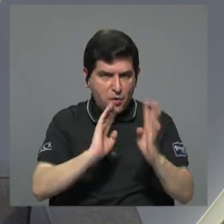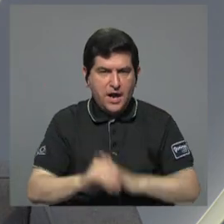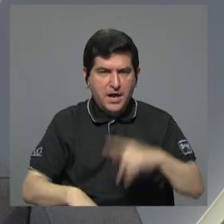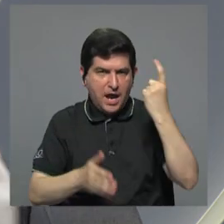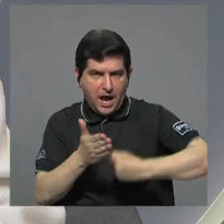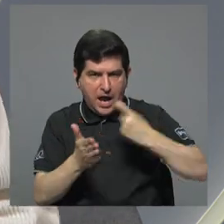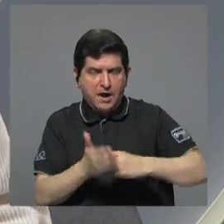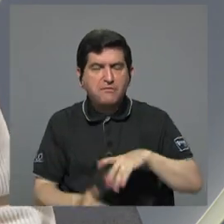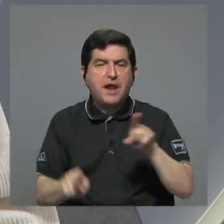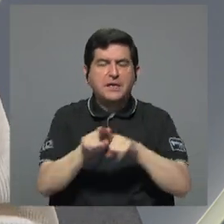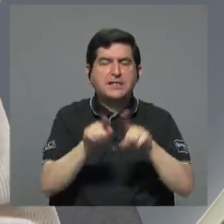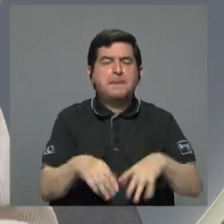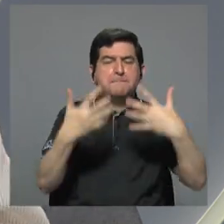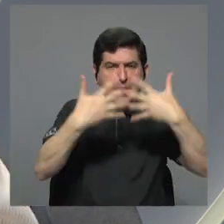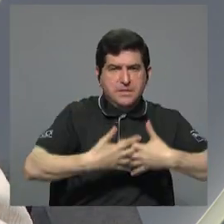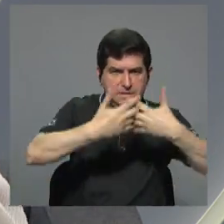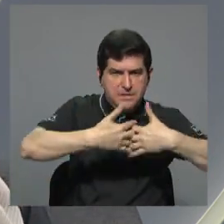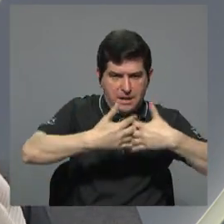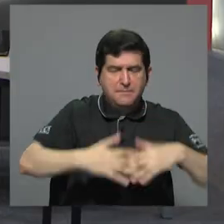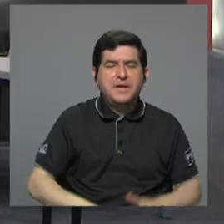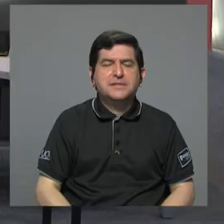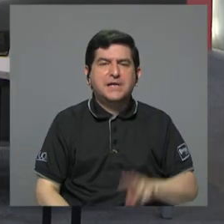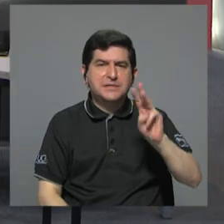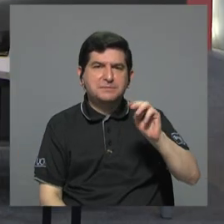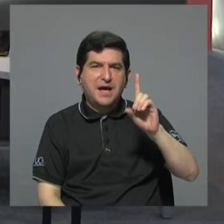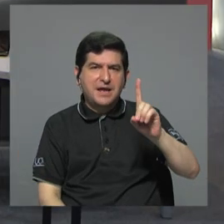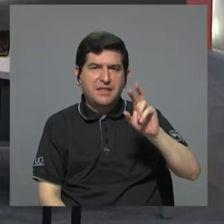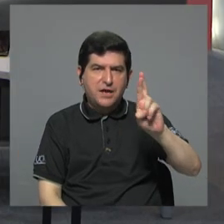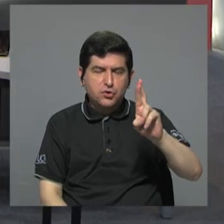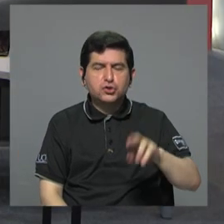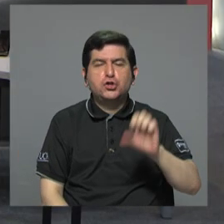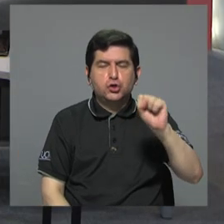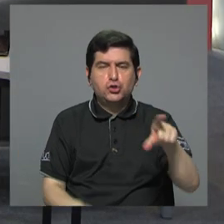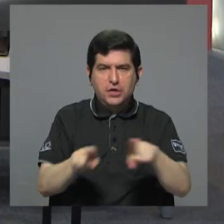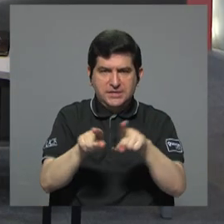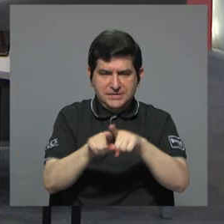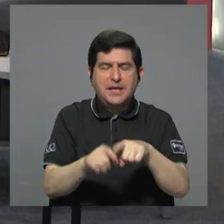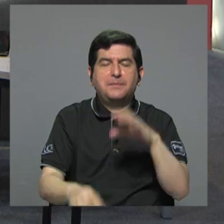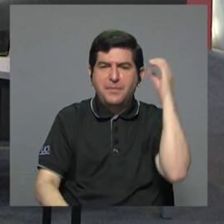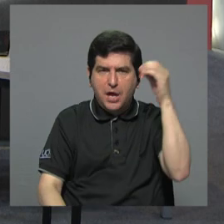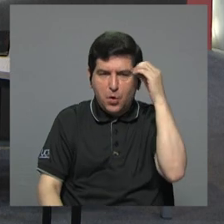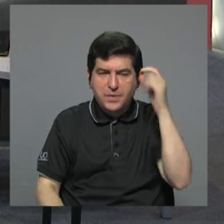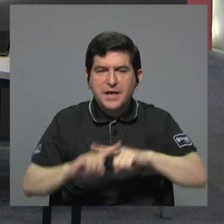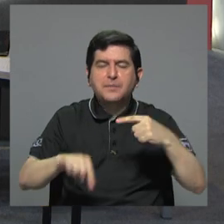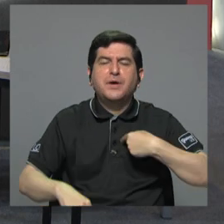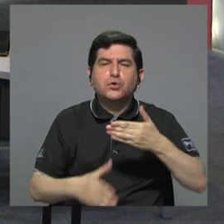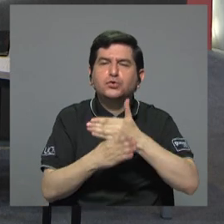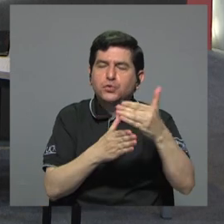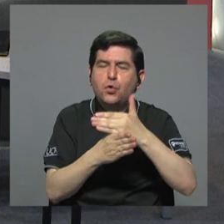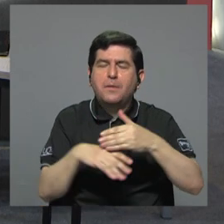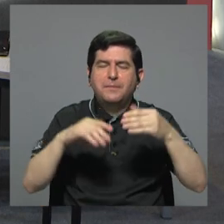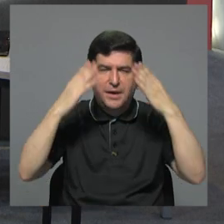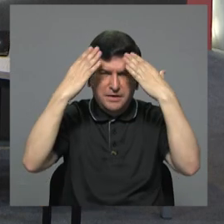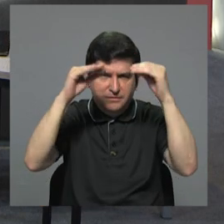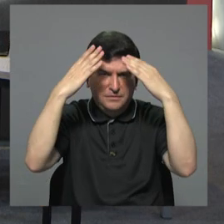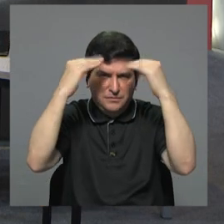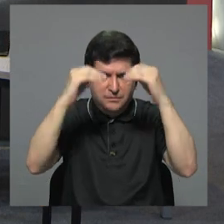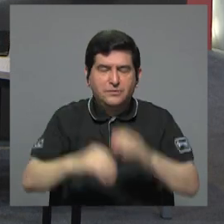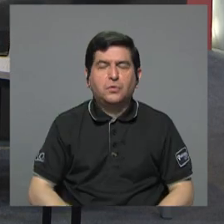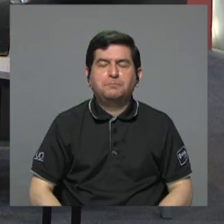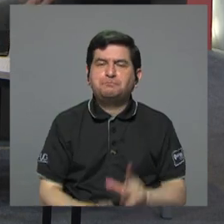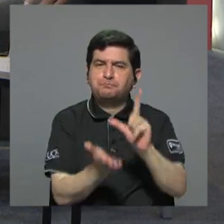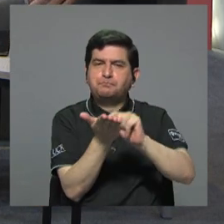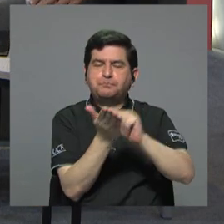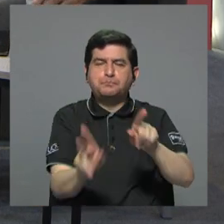impuestos y empresas, María del Rocío Solís está también y va a opinar, pero quisiera compartirles este dato que aparece en una